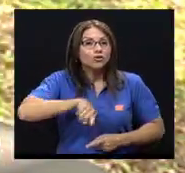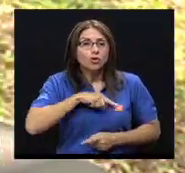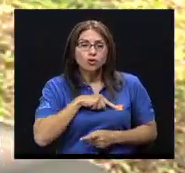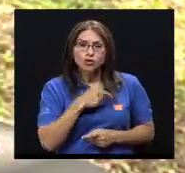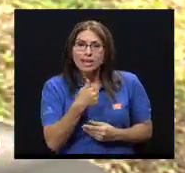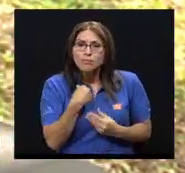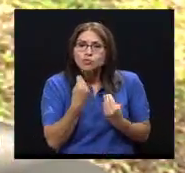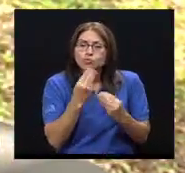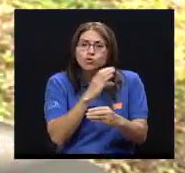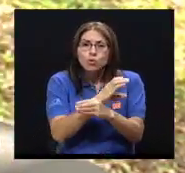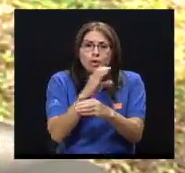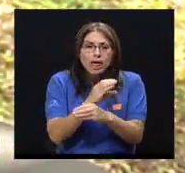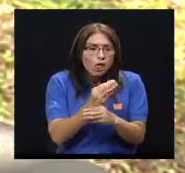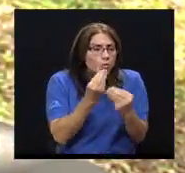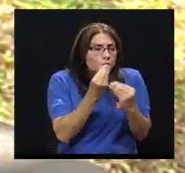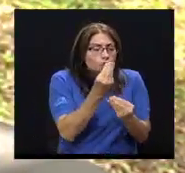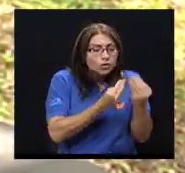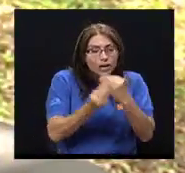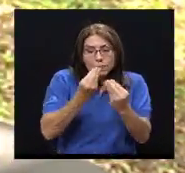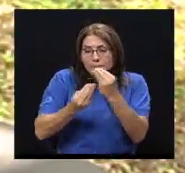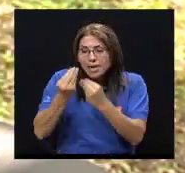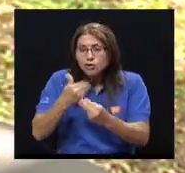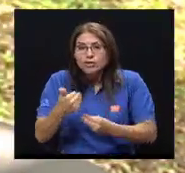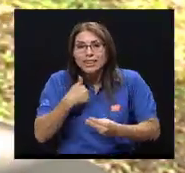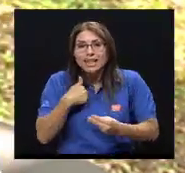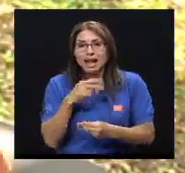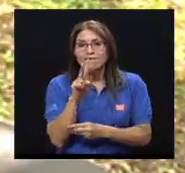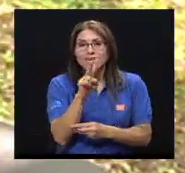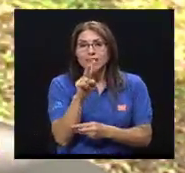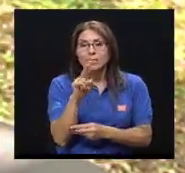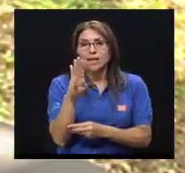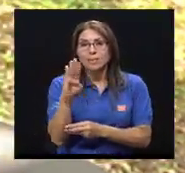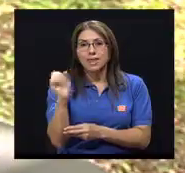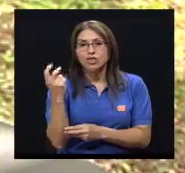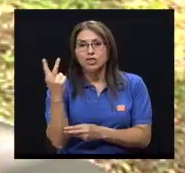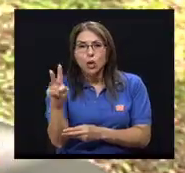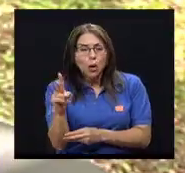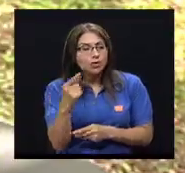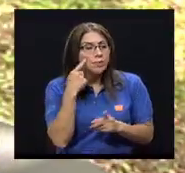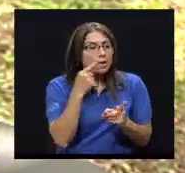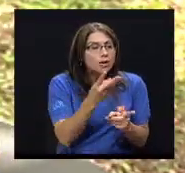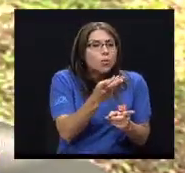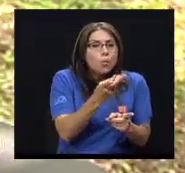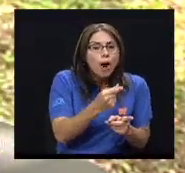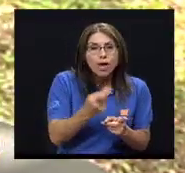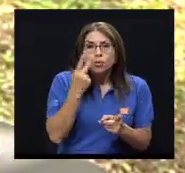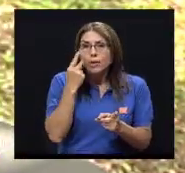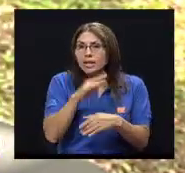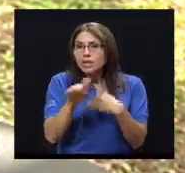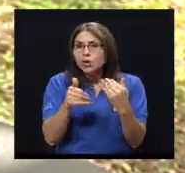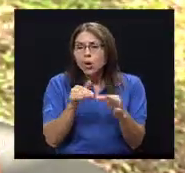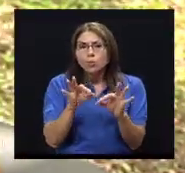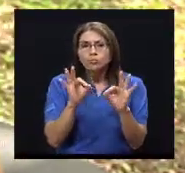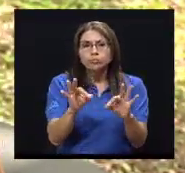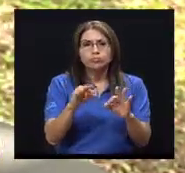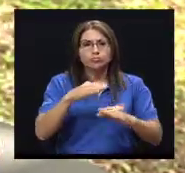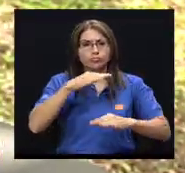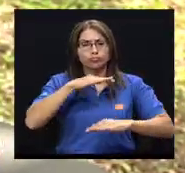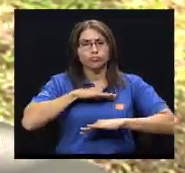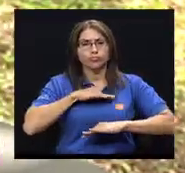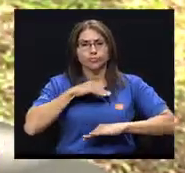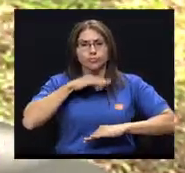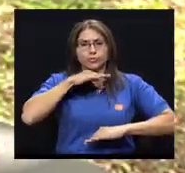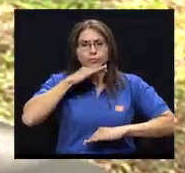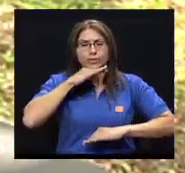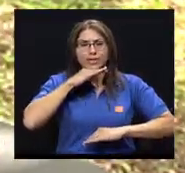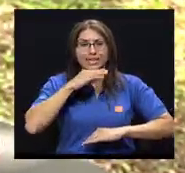fortificados con esta vitamina, y estemos vigilando el consumo en términos de porciones y cuánto me está aportando, es